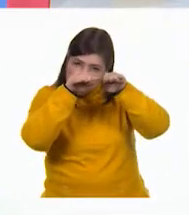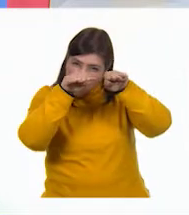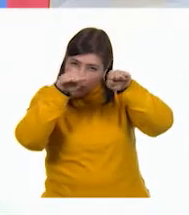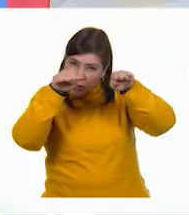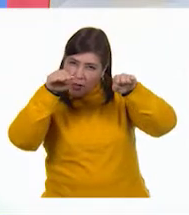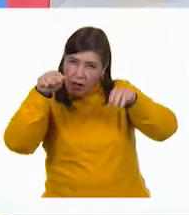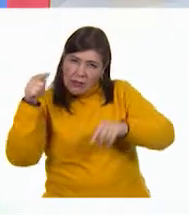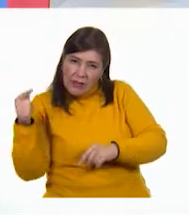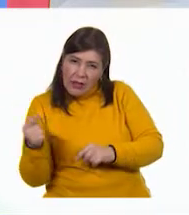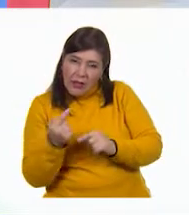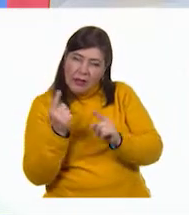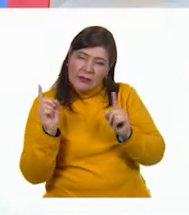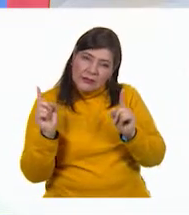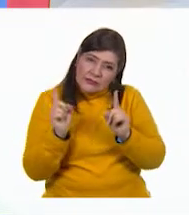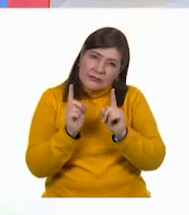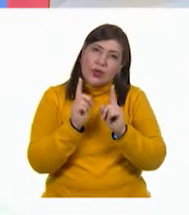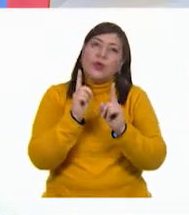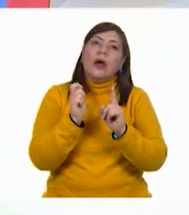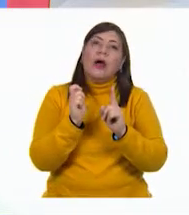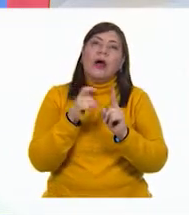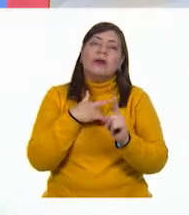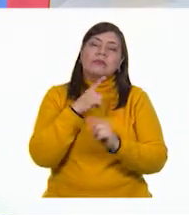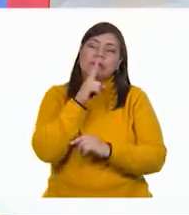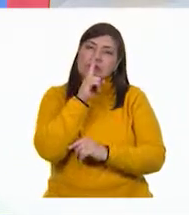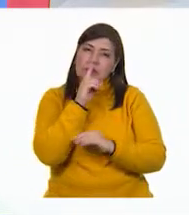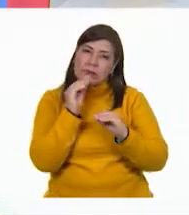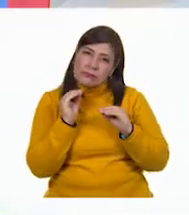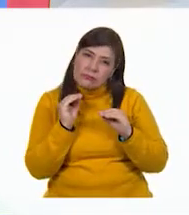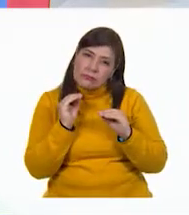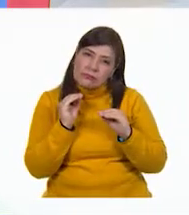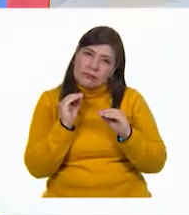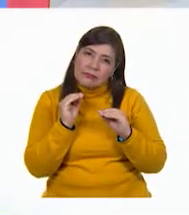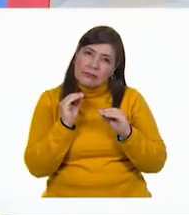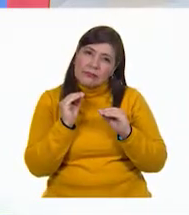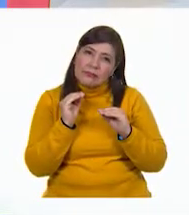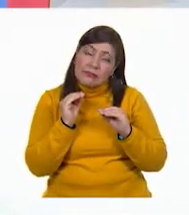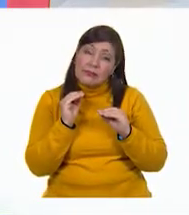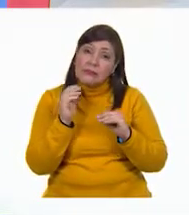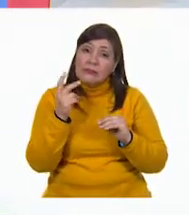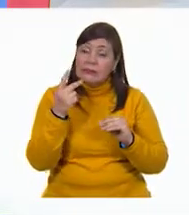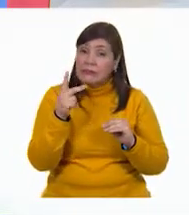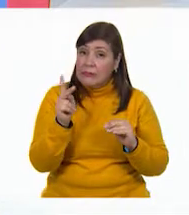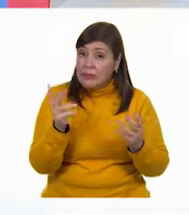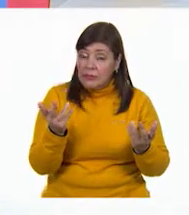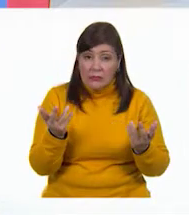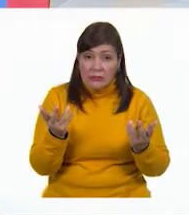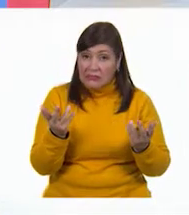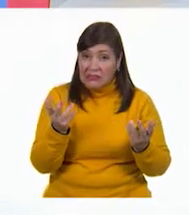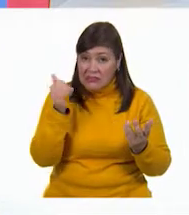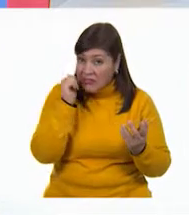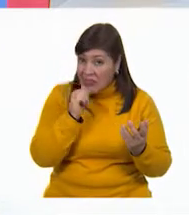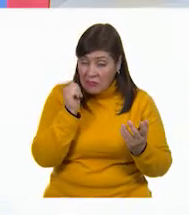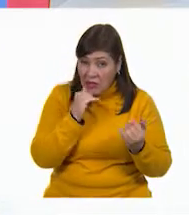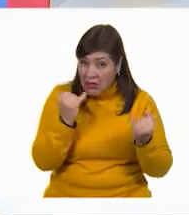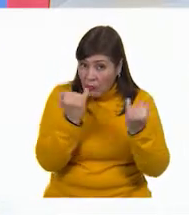silencioso. Pero no siempre fue así.